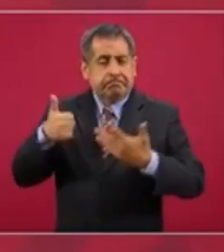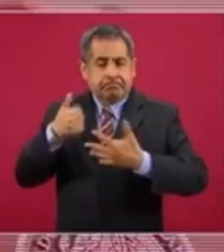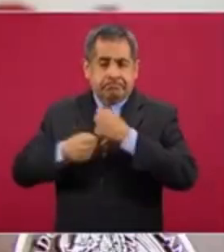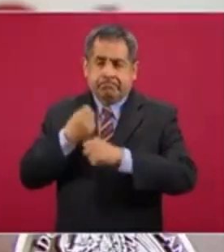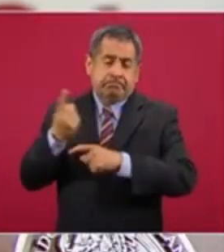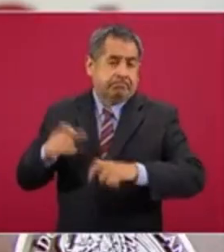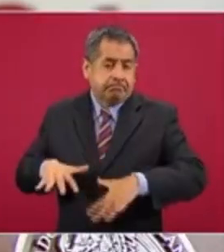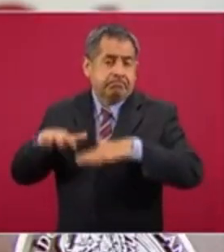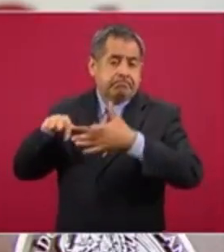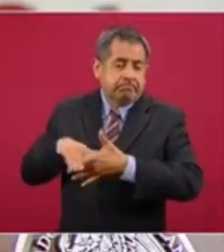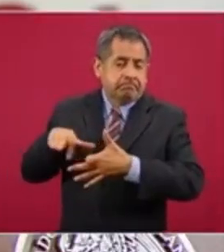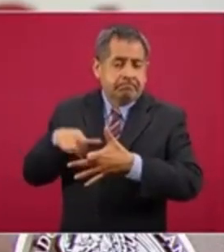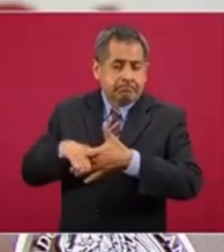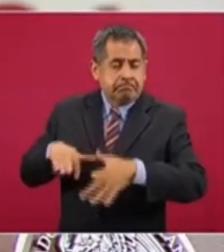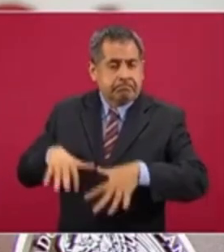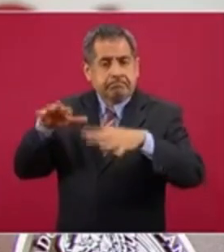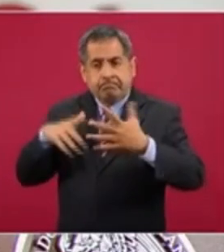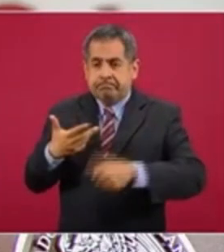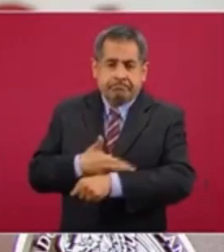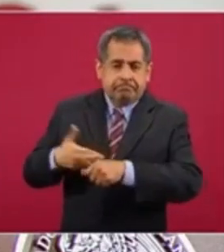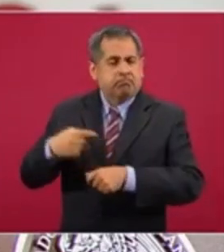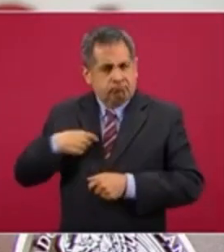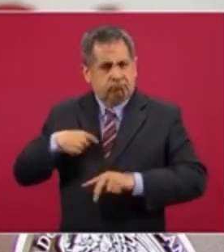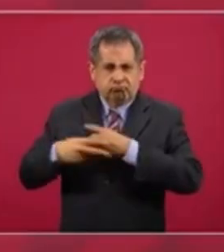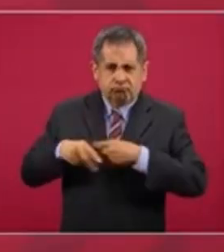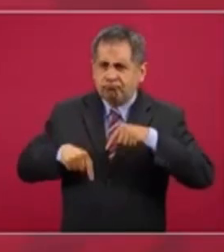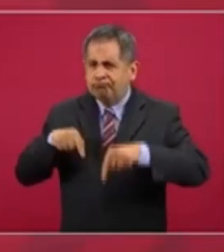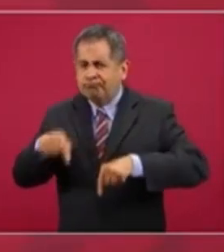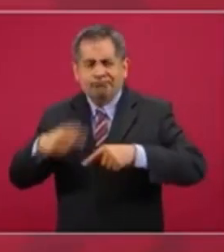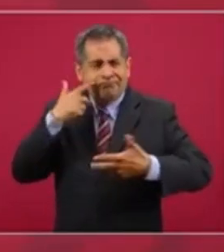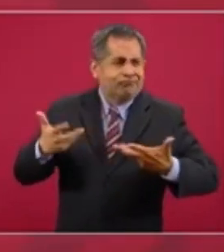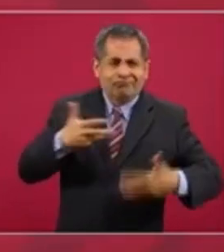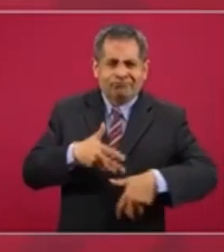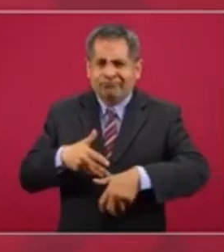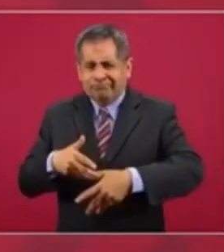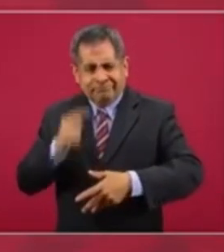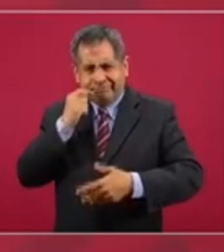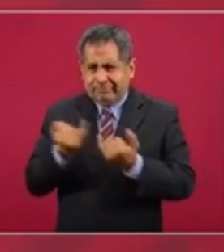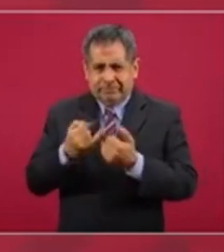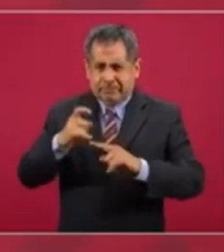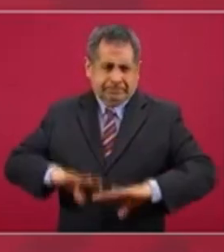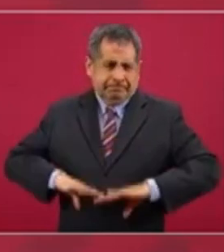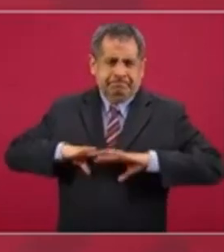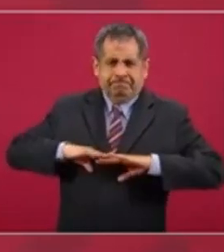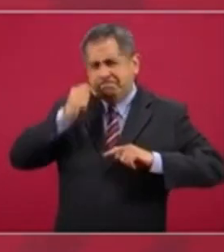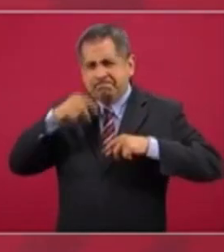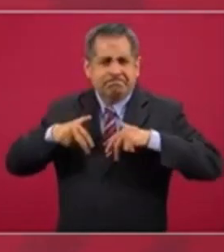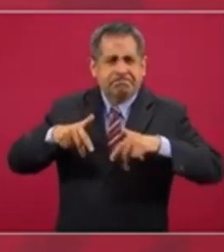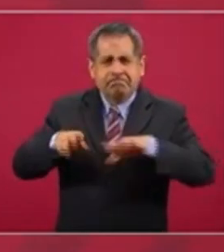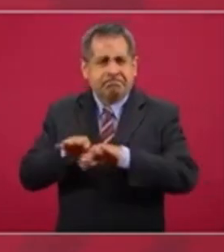inundaciones. Y pues me metí yo al pantano con el agua hasta el pecho,